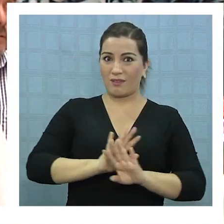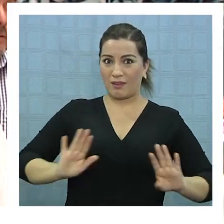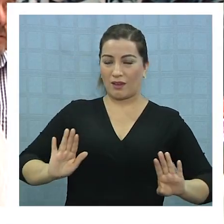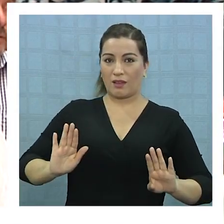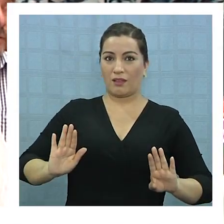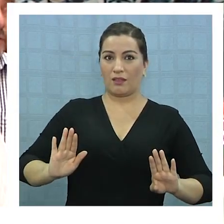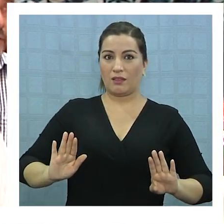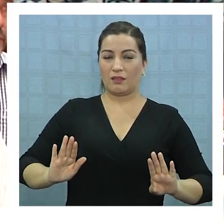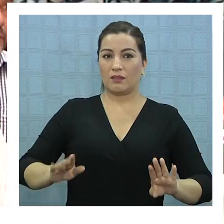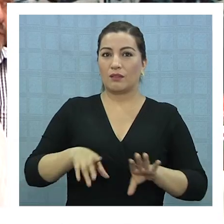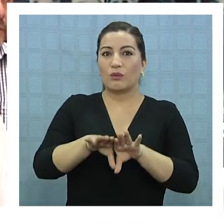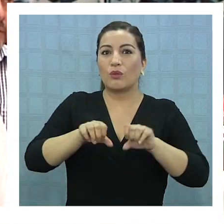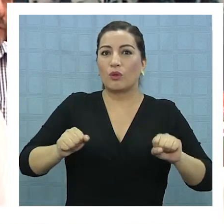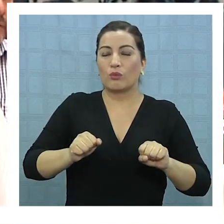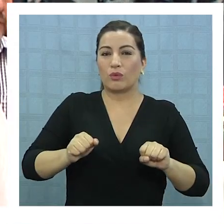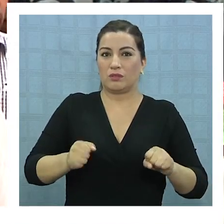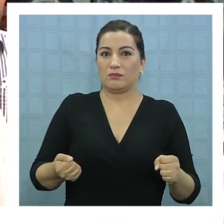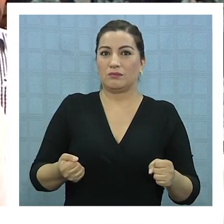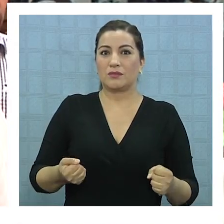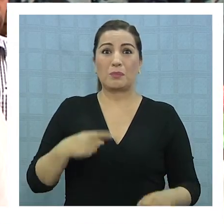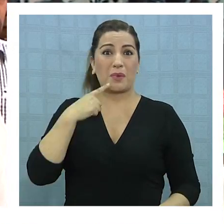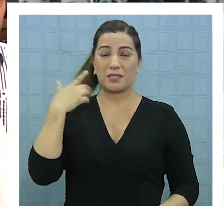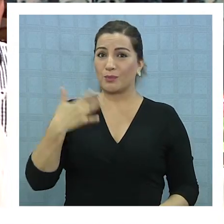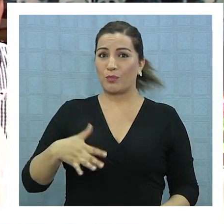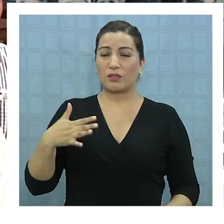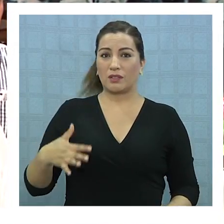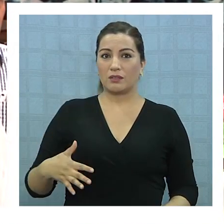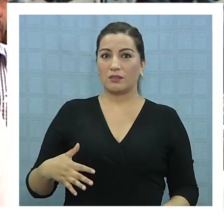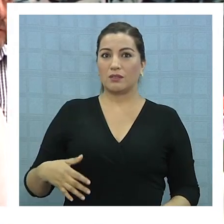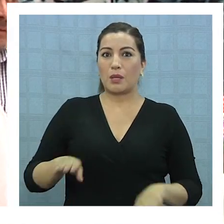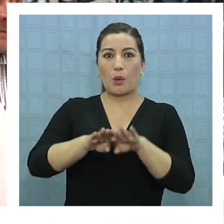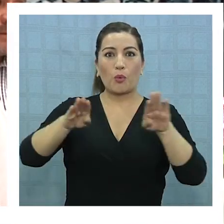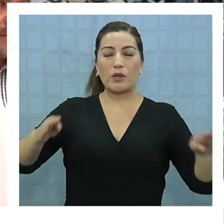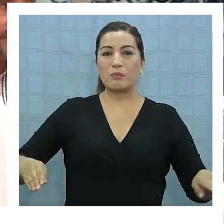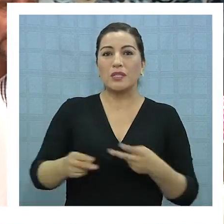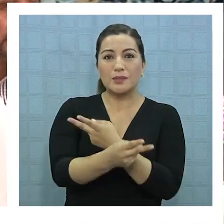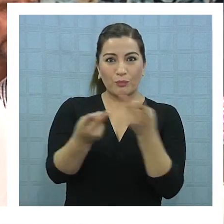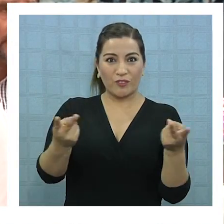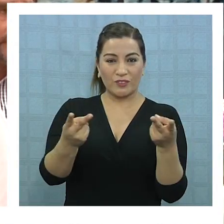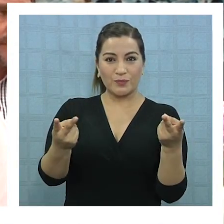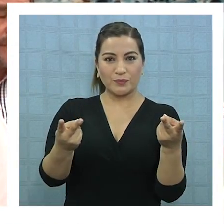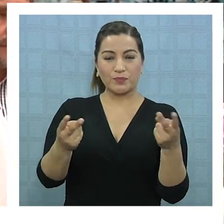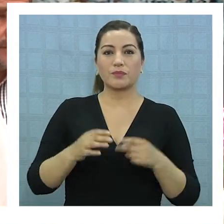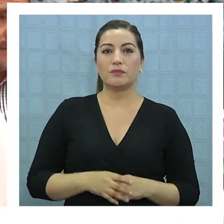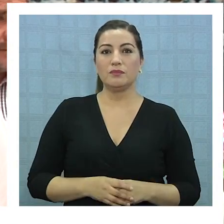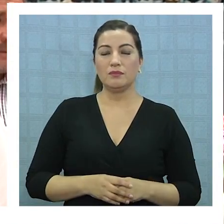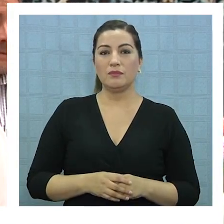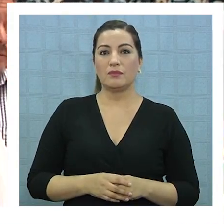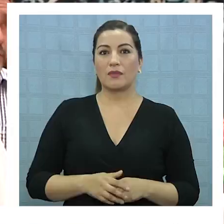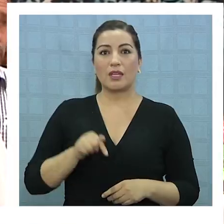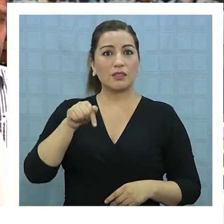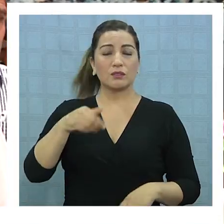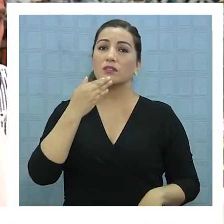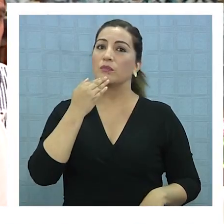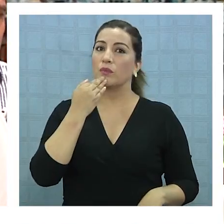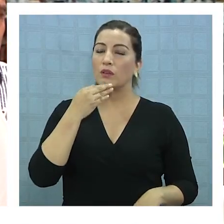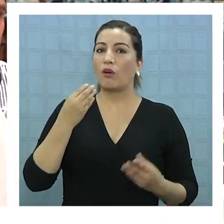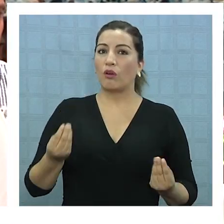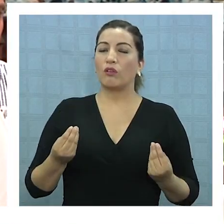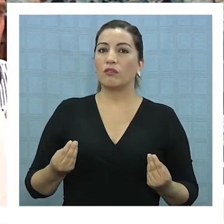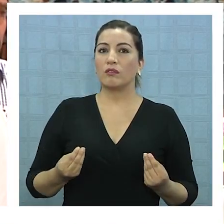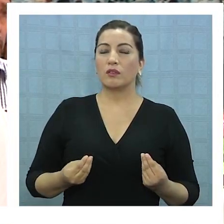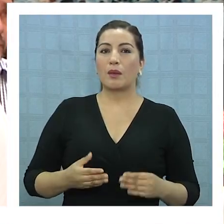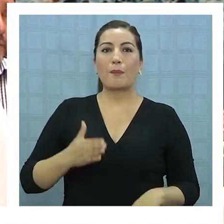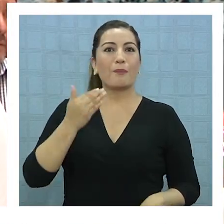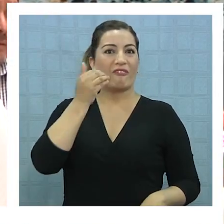para una mesa de negociación tan importante como la de la mesa del sector público. Decidió estar, obviamente, que en este momento estamos a punto de reunirnos para poder